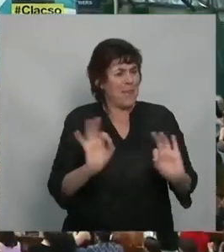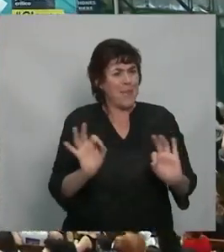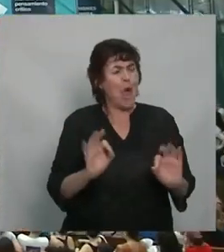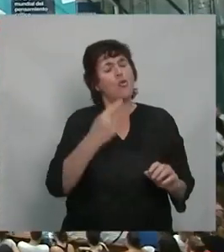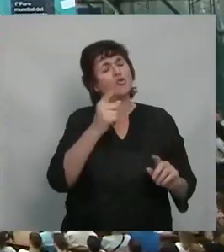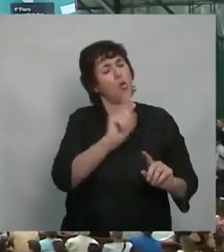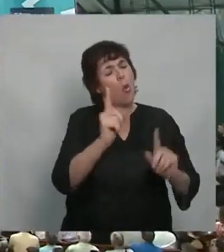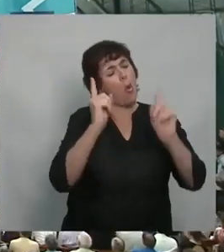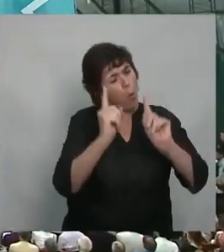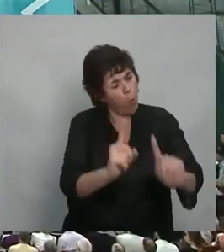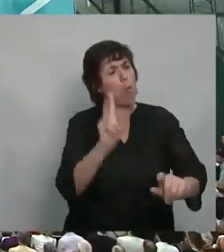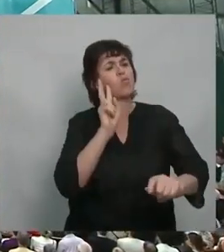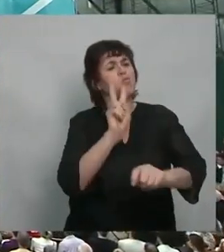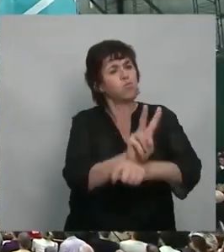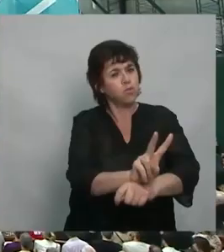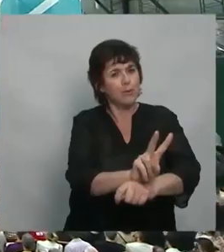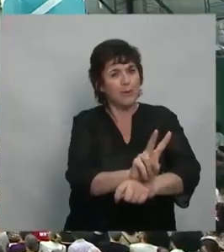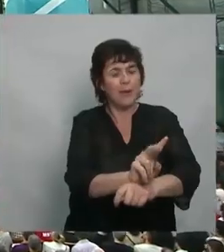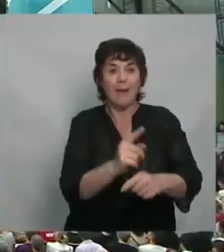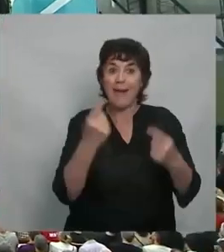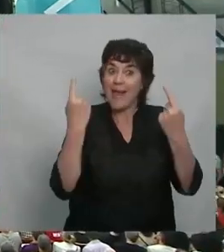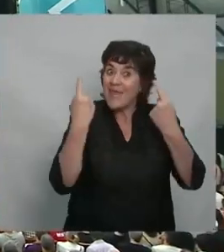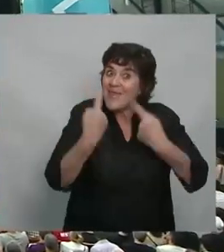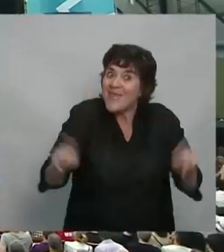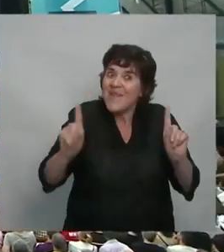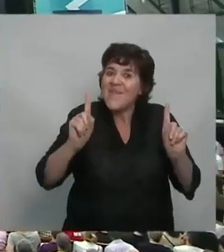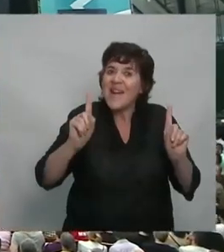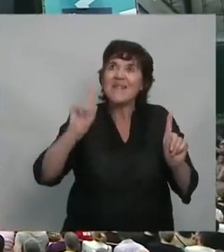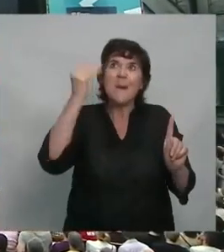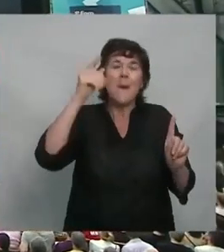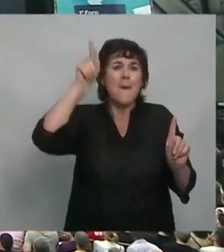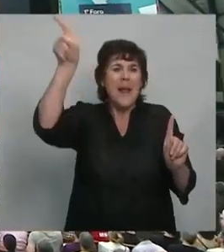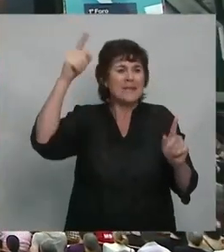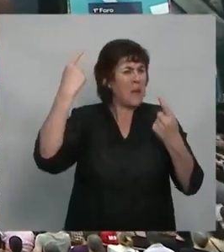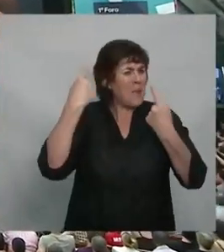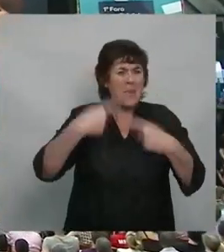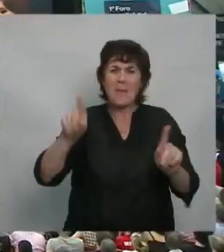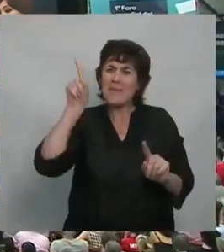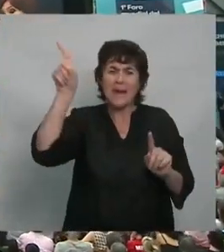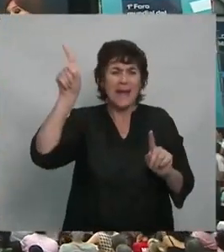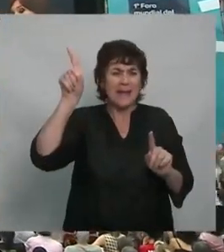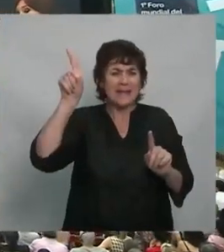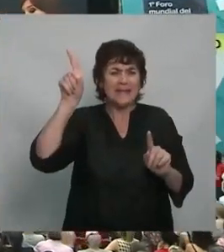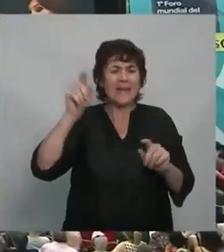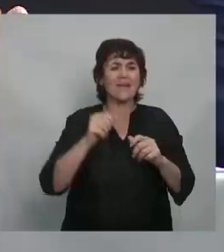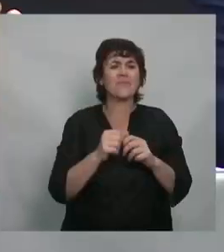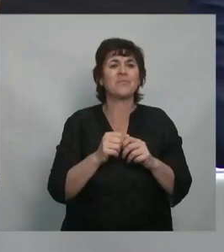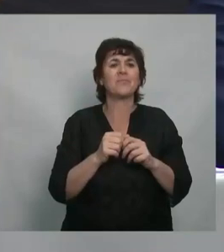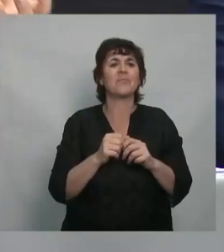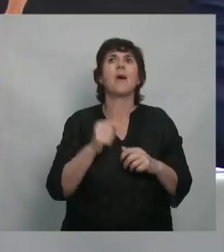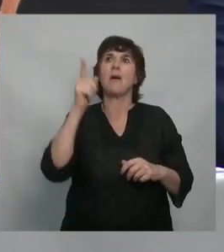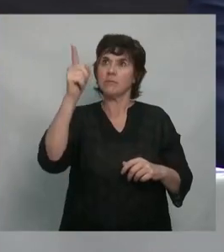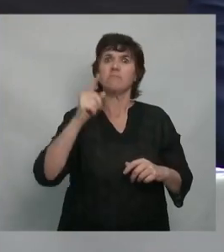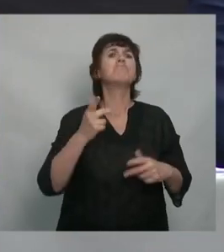eso iba a ser conservado. Es algo muy diferente a lo que pasó en Brasil, donde se